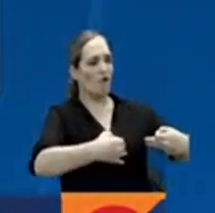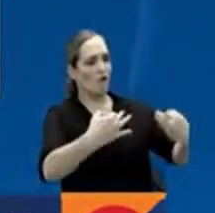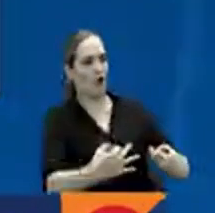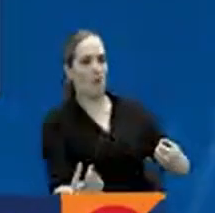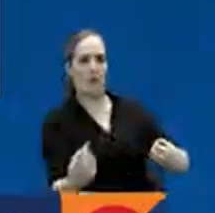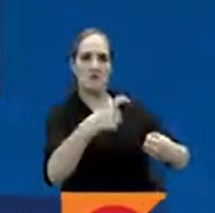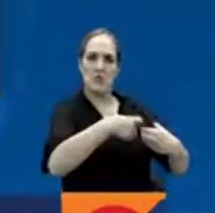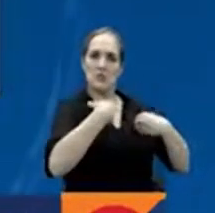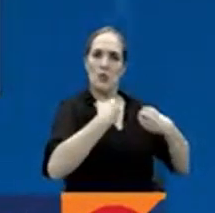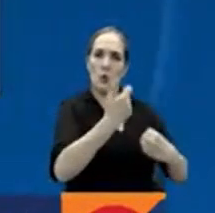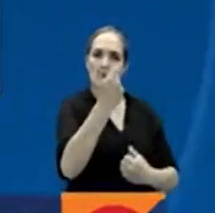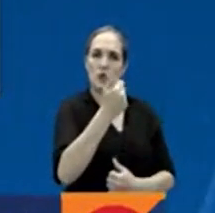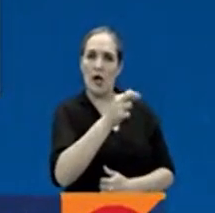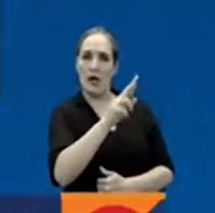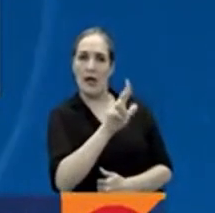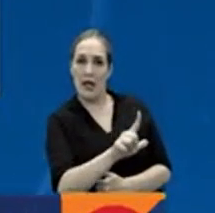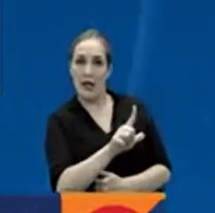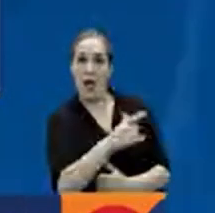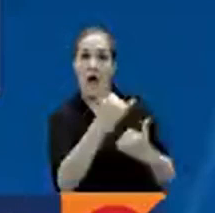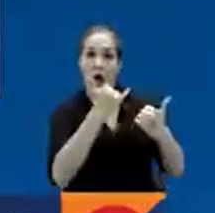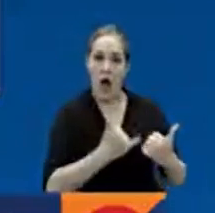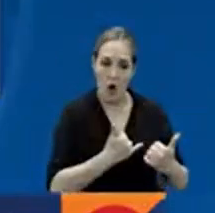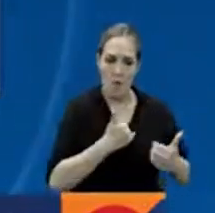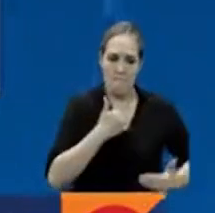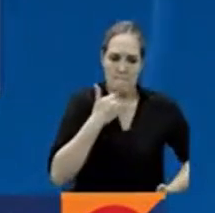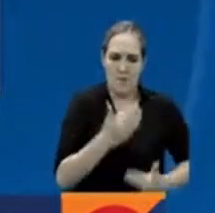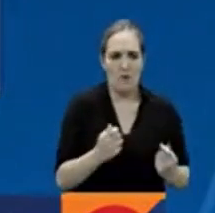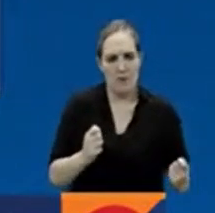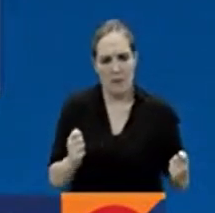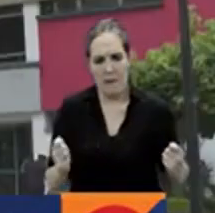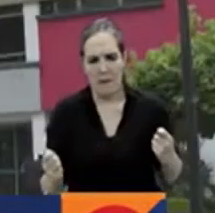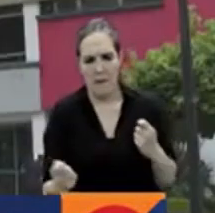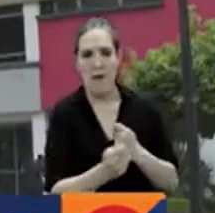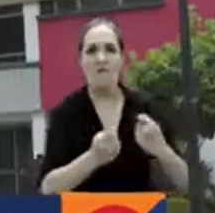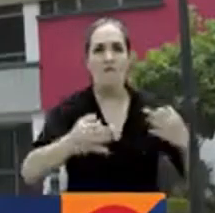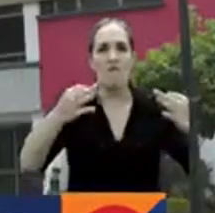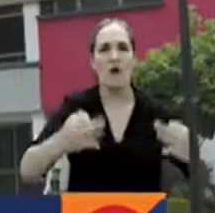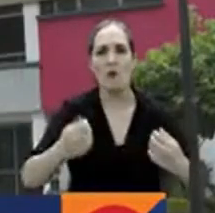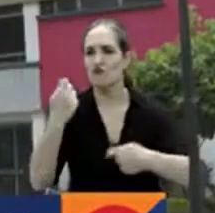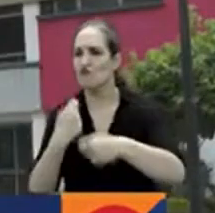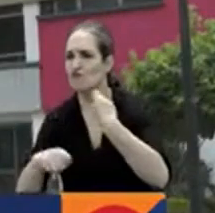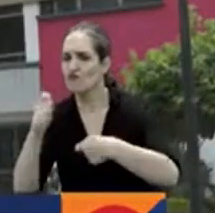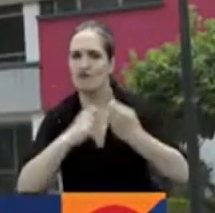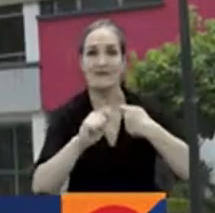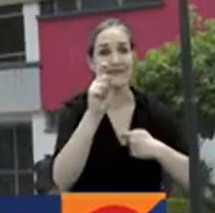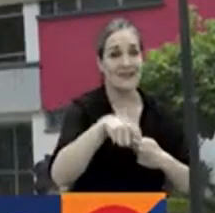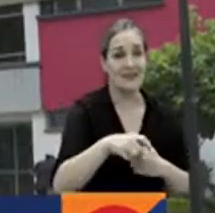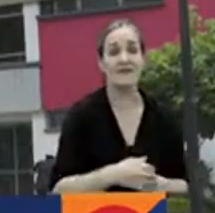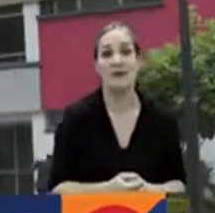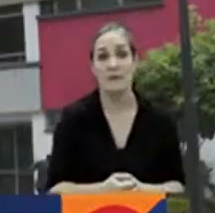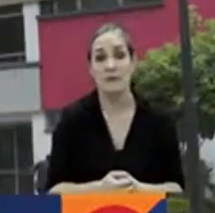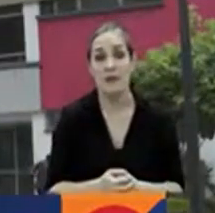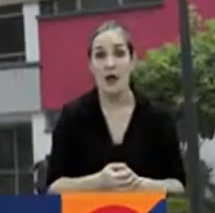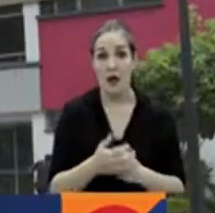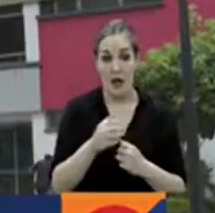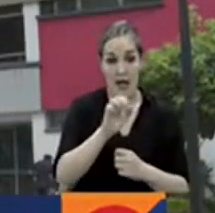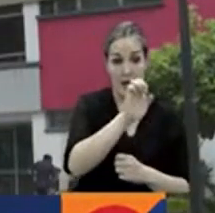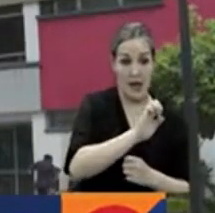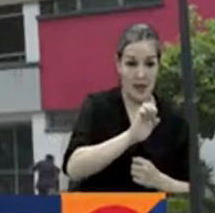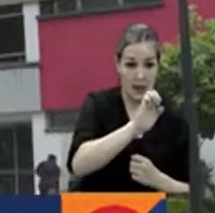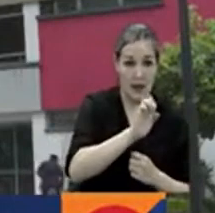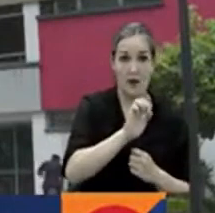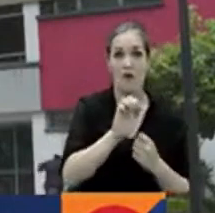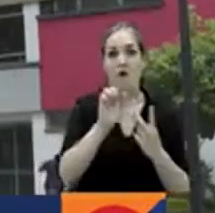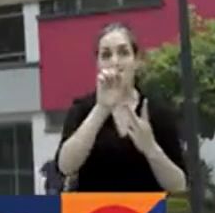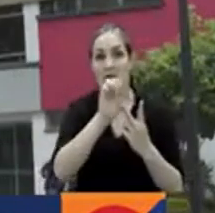empoderamiento de la economía popular es el salto que debemos dar este año. De acuerdo con la entidad para el trimestre móvil diciembre 2022